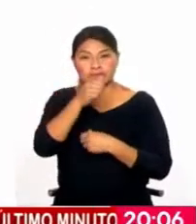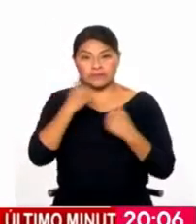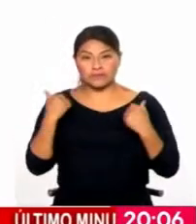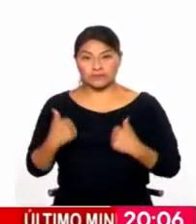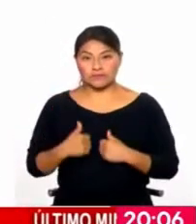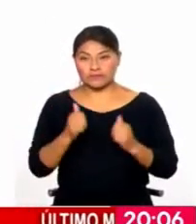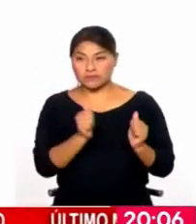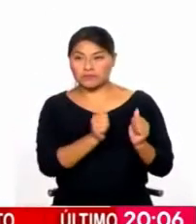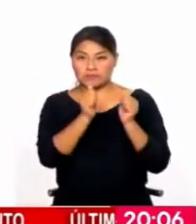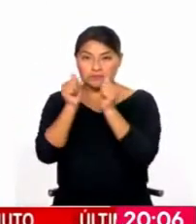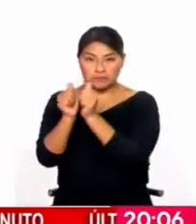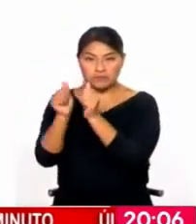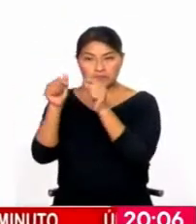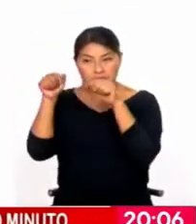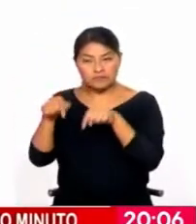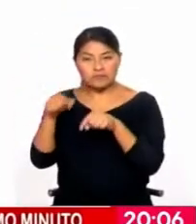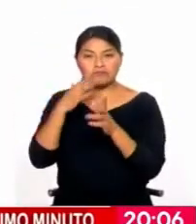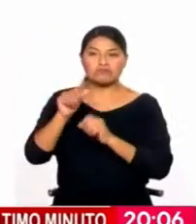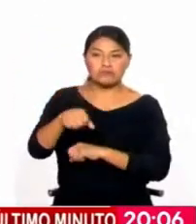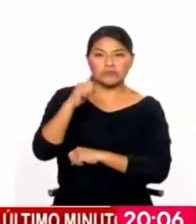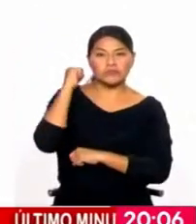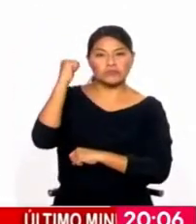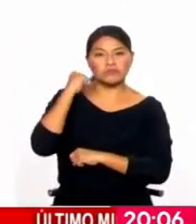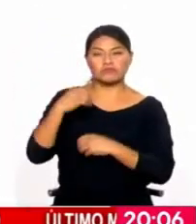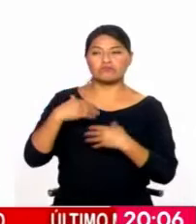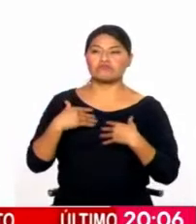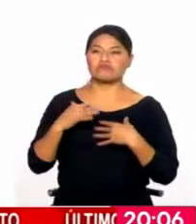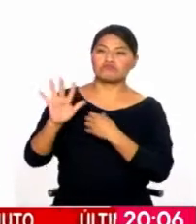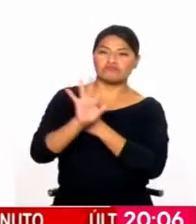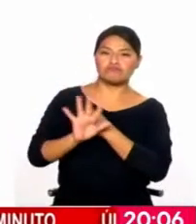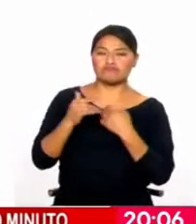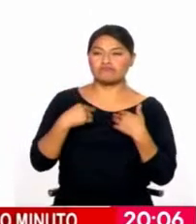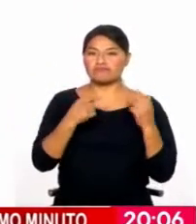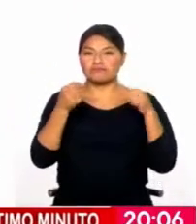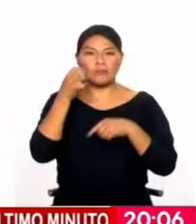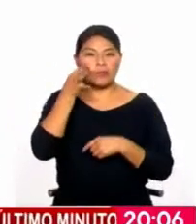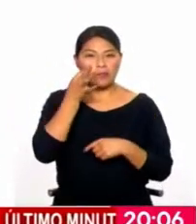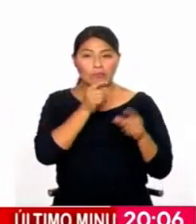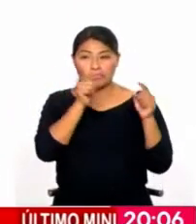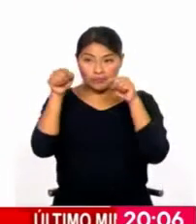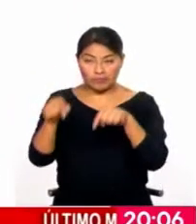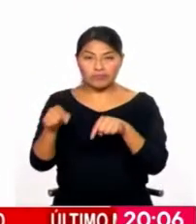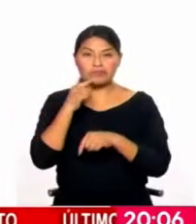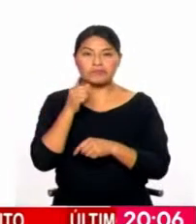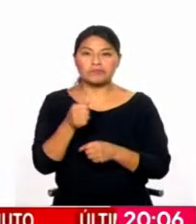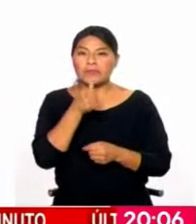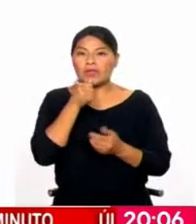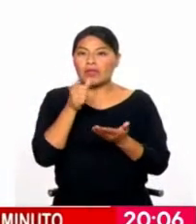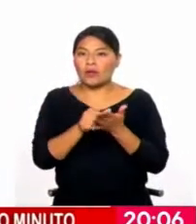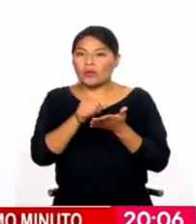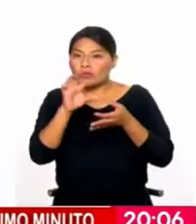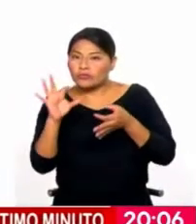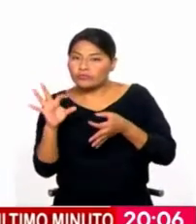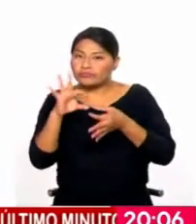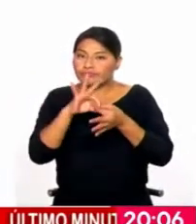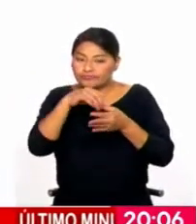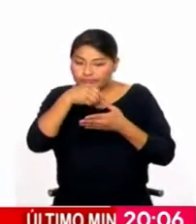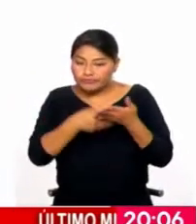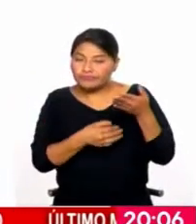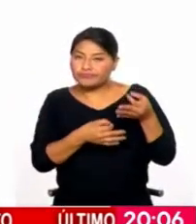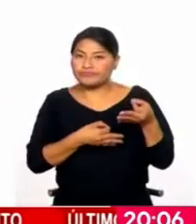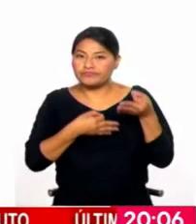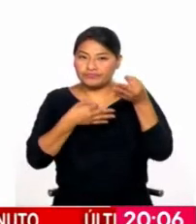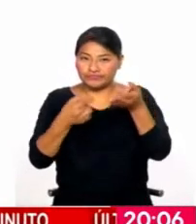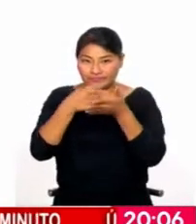defensor para que haga uso de su derecho de defensa de manera presencial adjunto la copia del referido informe final de la subcomisión de